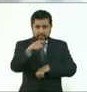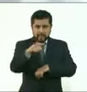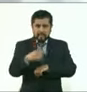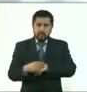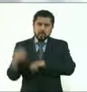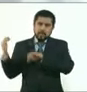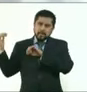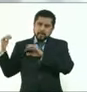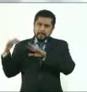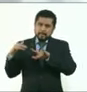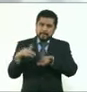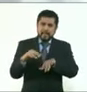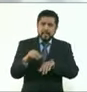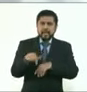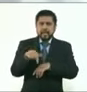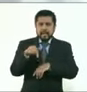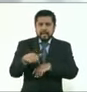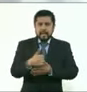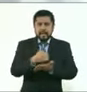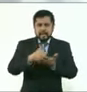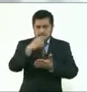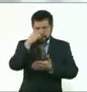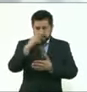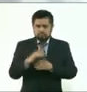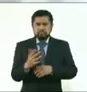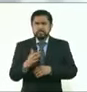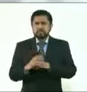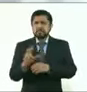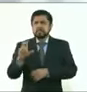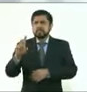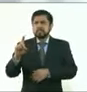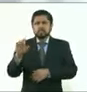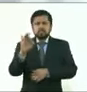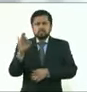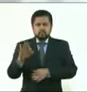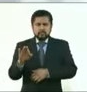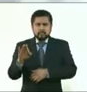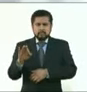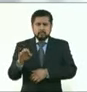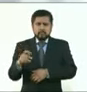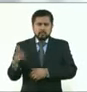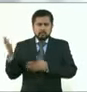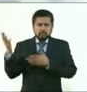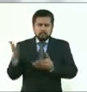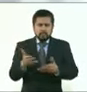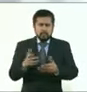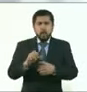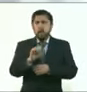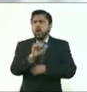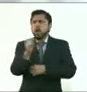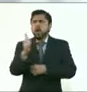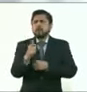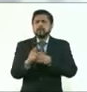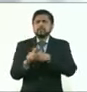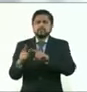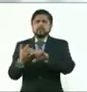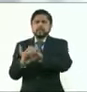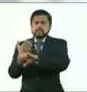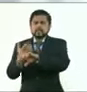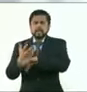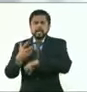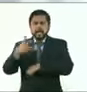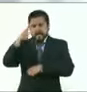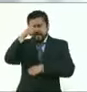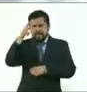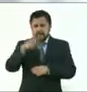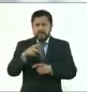a las ciudades del Estado de México, alrededor del 30 por ciento, pero hay un porcentaje pequeño que viene de otras entidades, Hidalgo